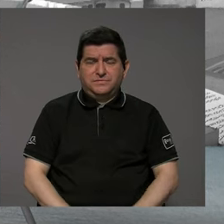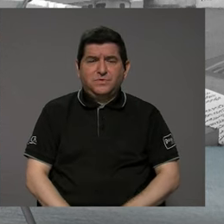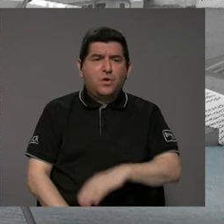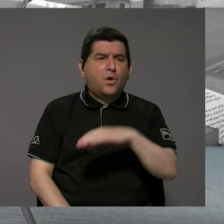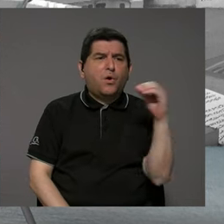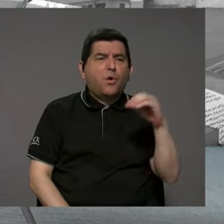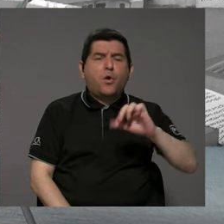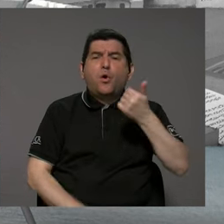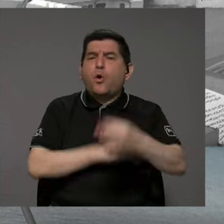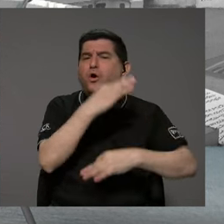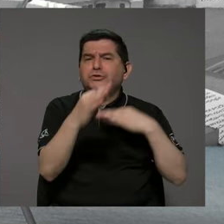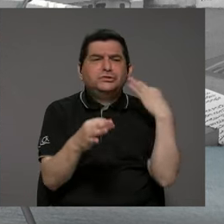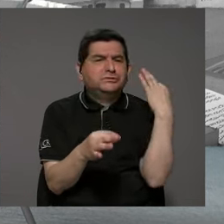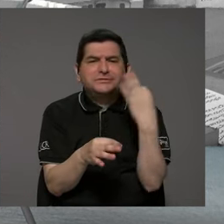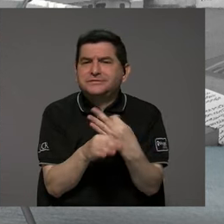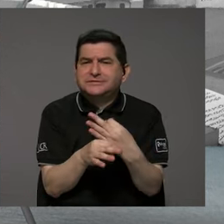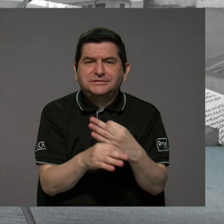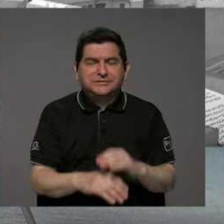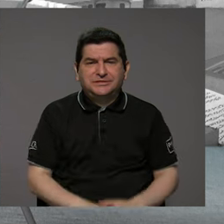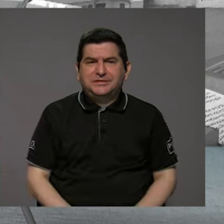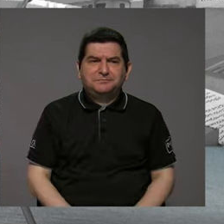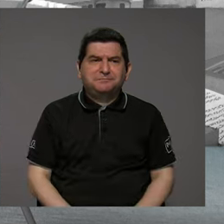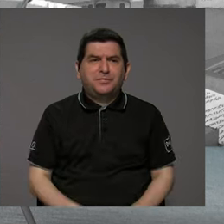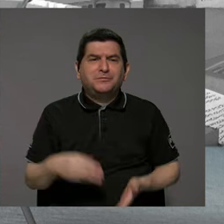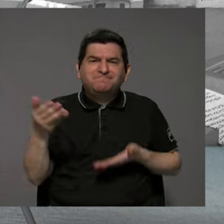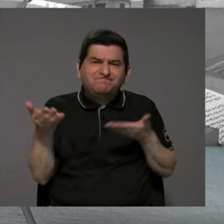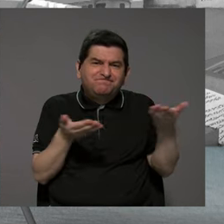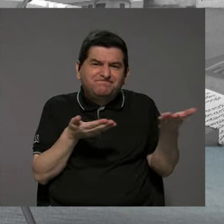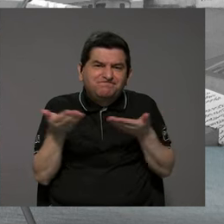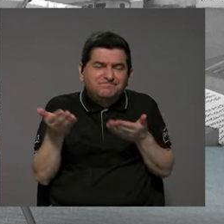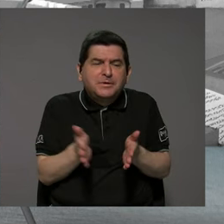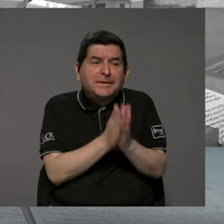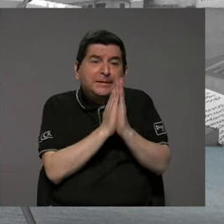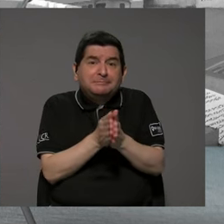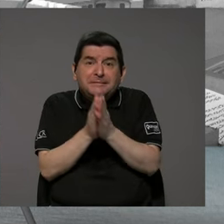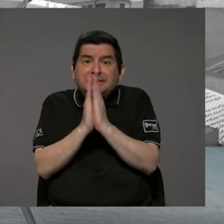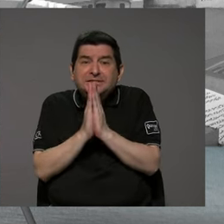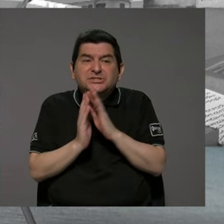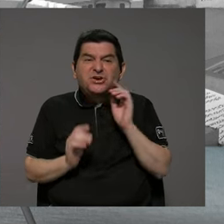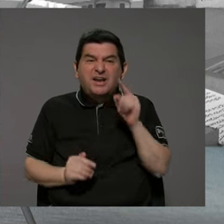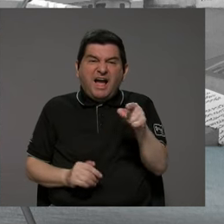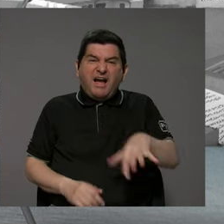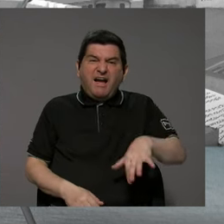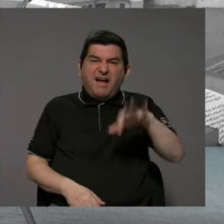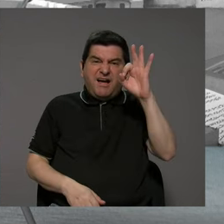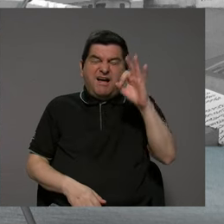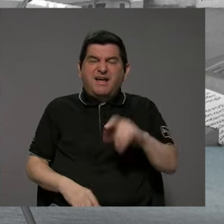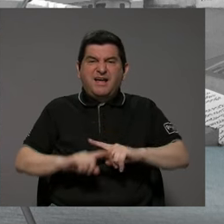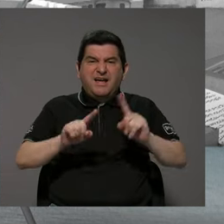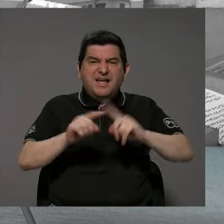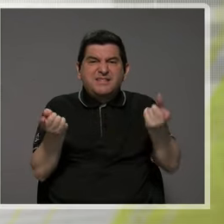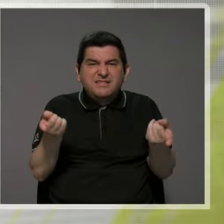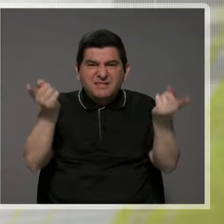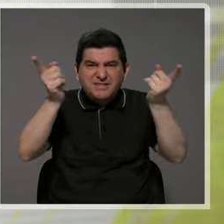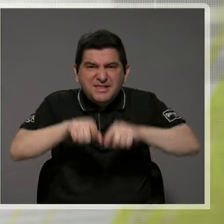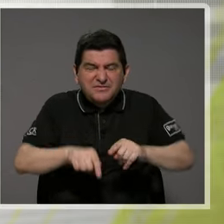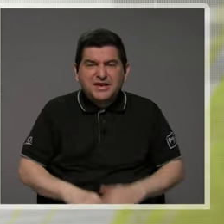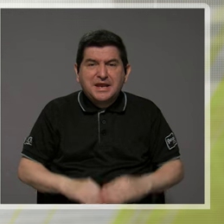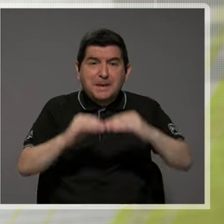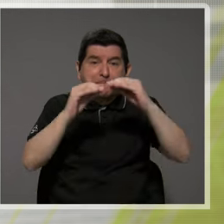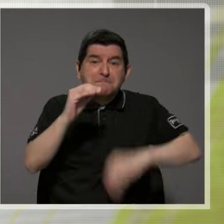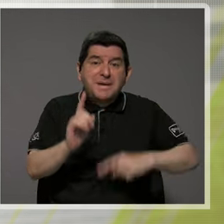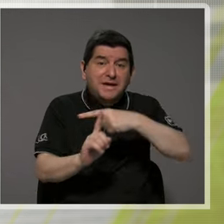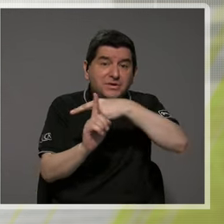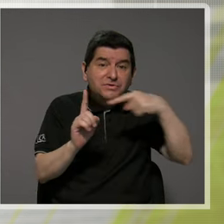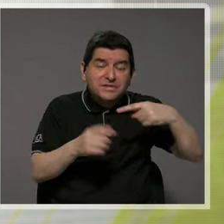otro tipo de servicios, de solicitudes, ahí sí encontramos que en muchos casos menos de la